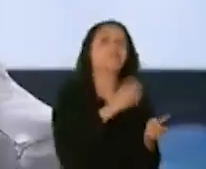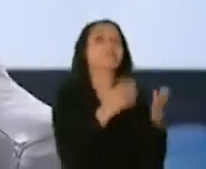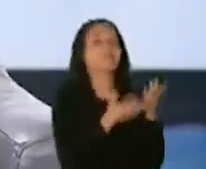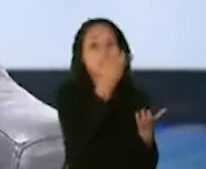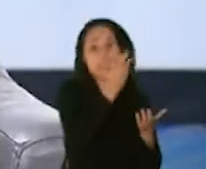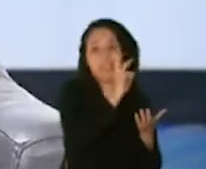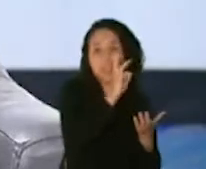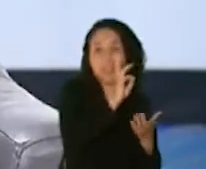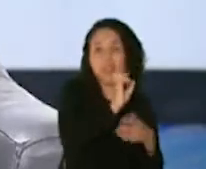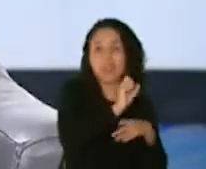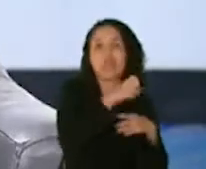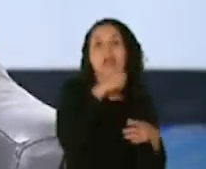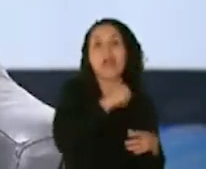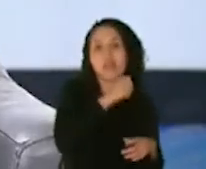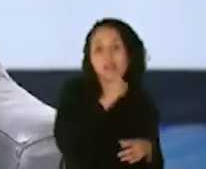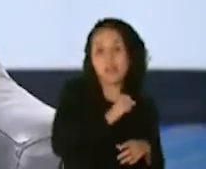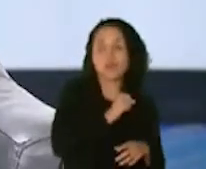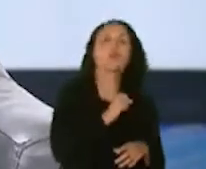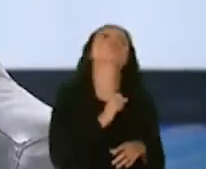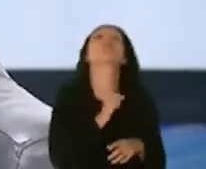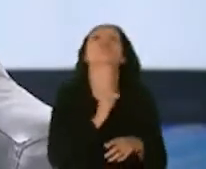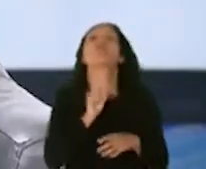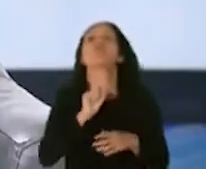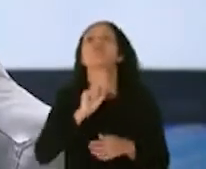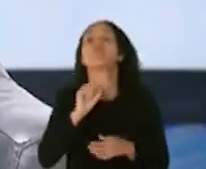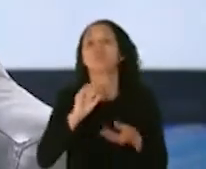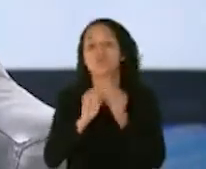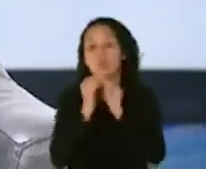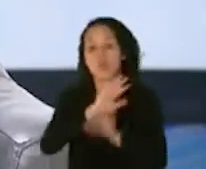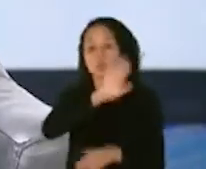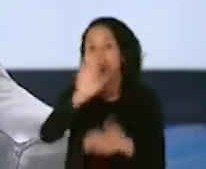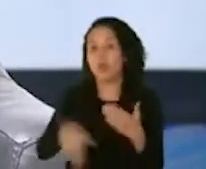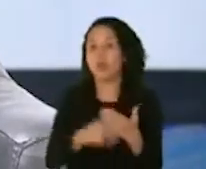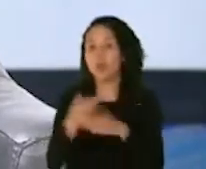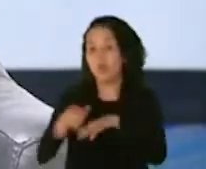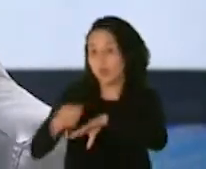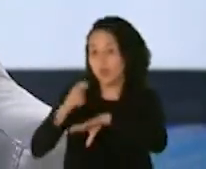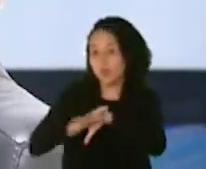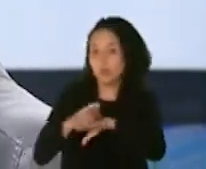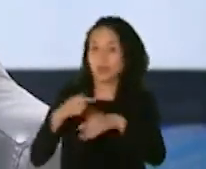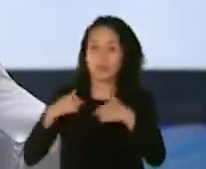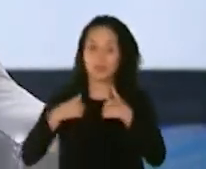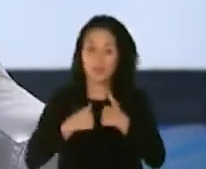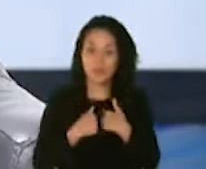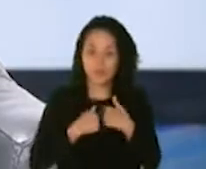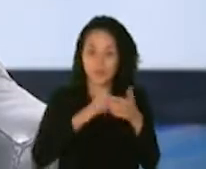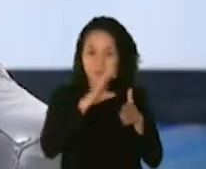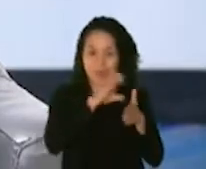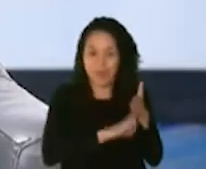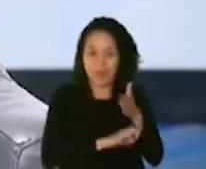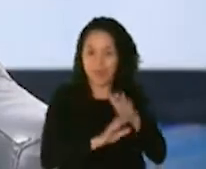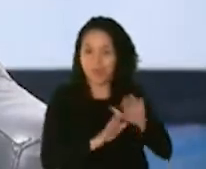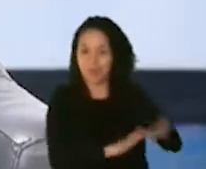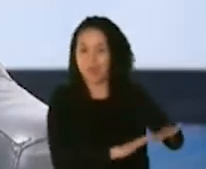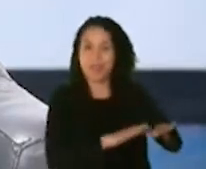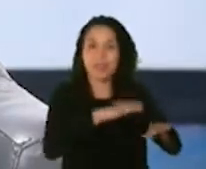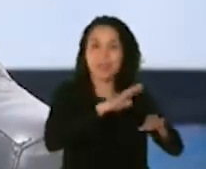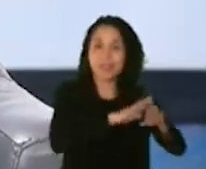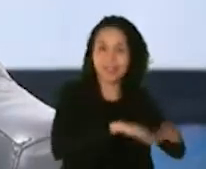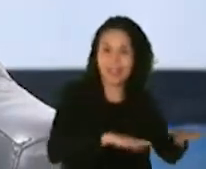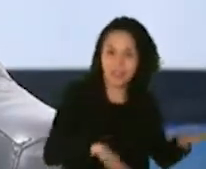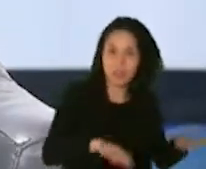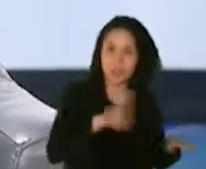16 años. Así que, del número total de la población de Puerto Rico, yo resto la población pediátrica menor a los